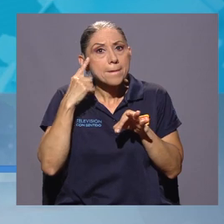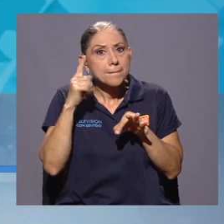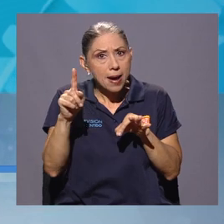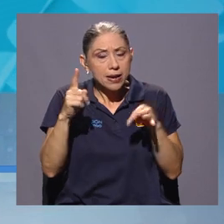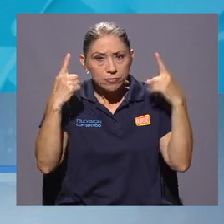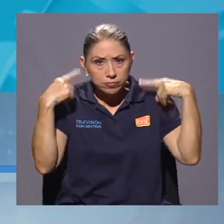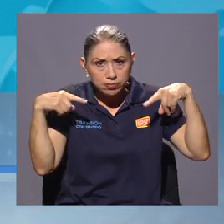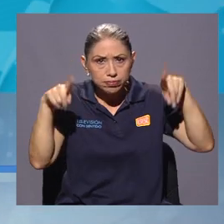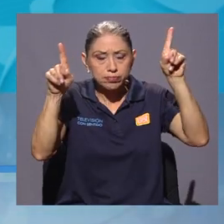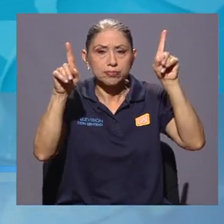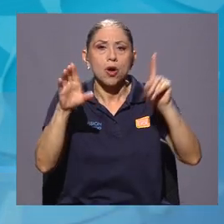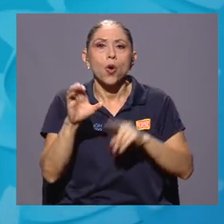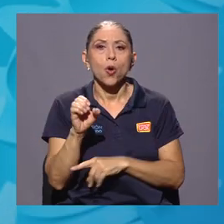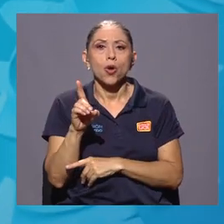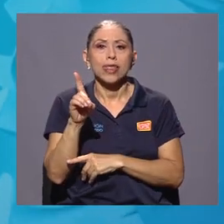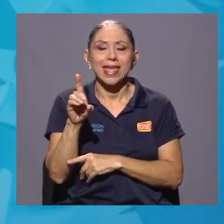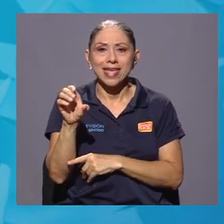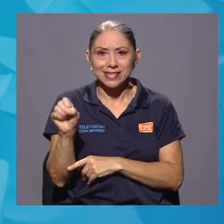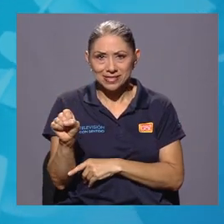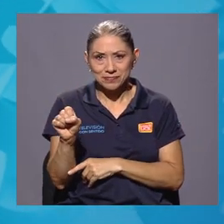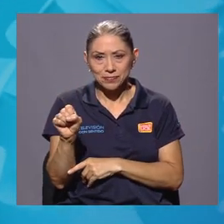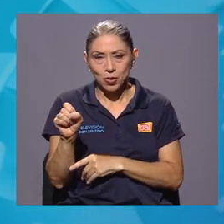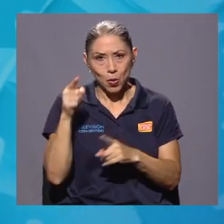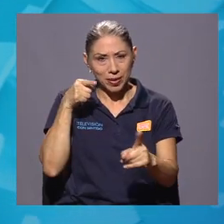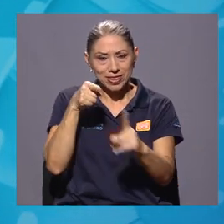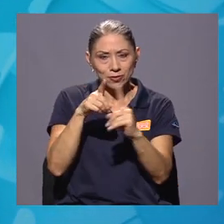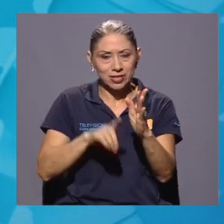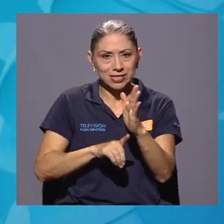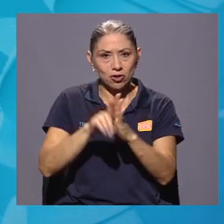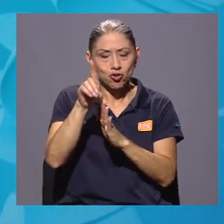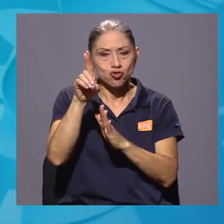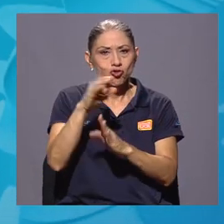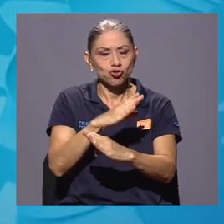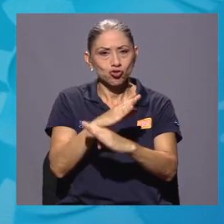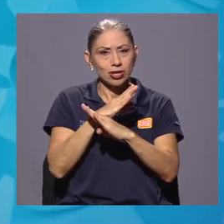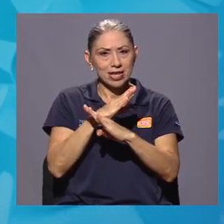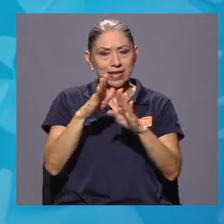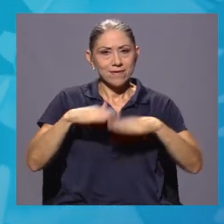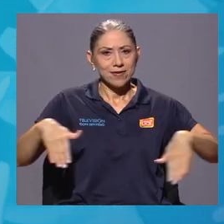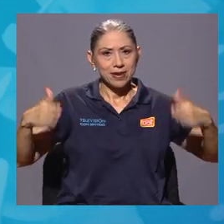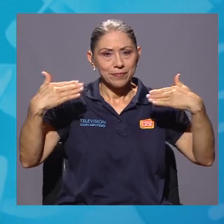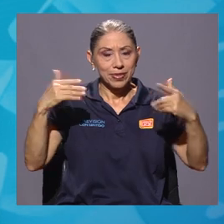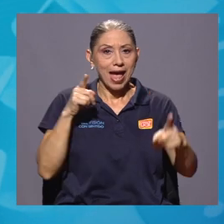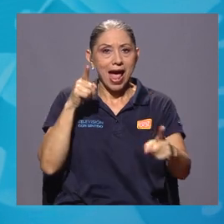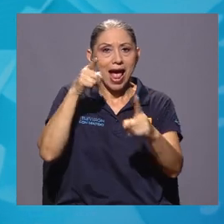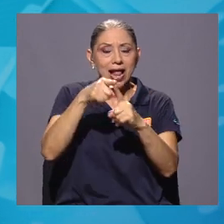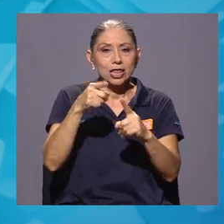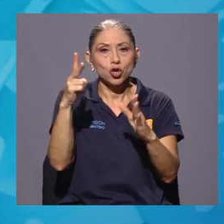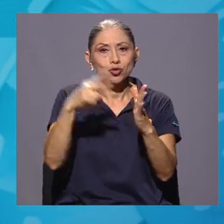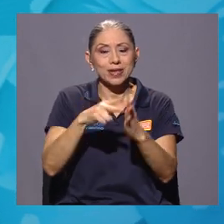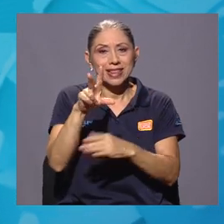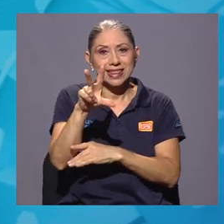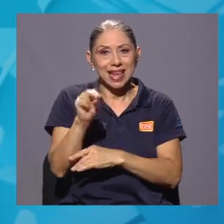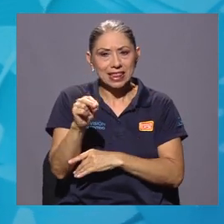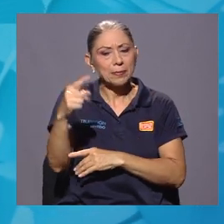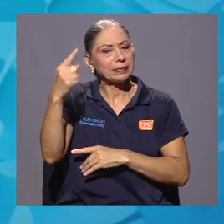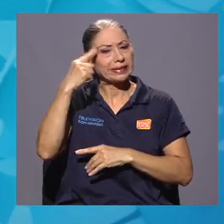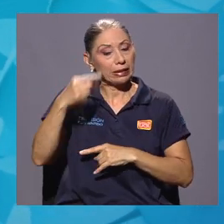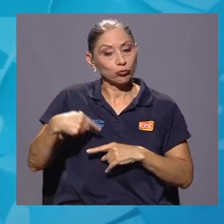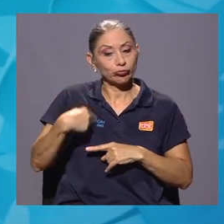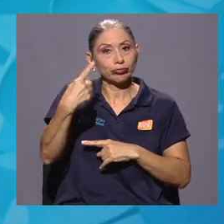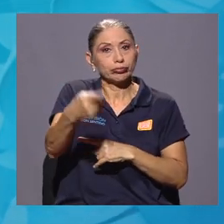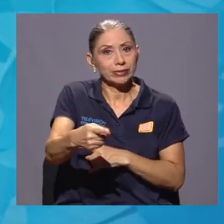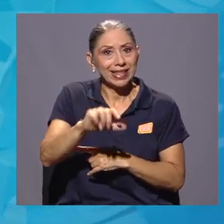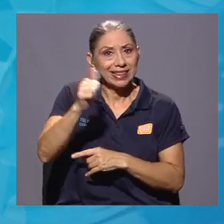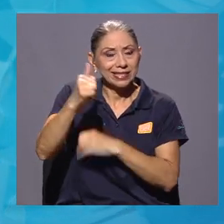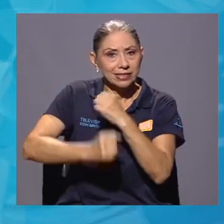alcancemos los Objetivos de Desarrollo Sostenible al 2030, considerando que si en estos 10 años nosotros